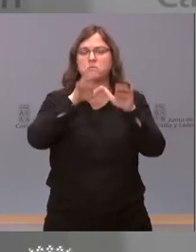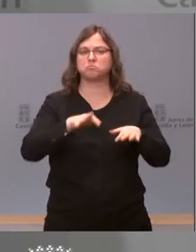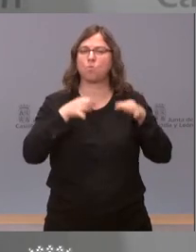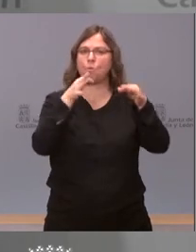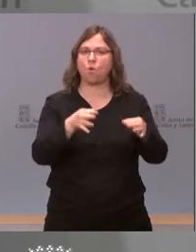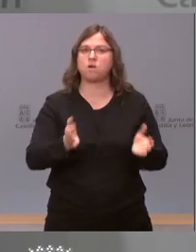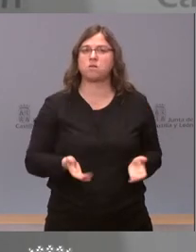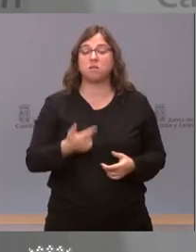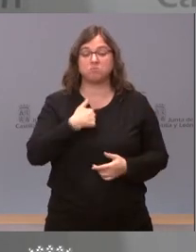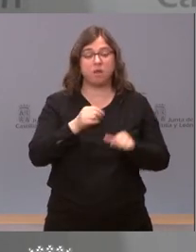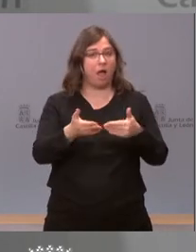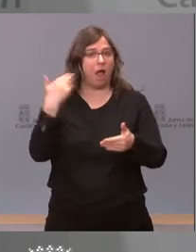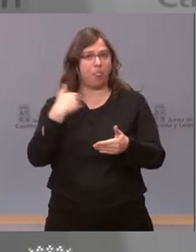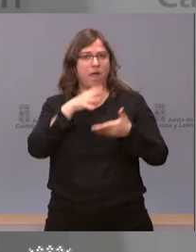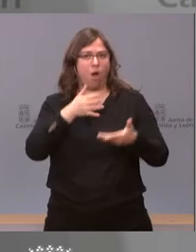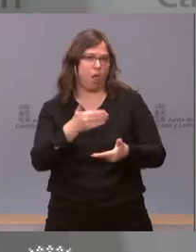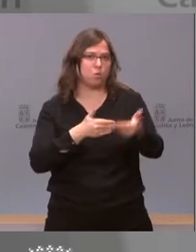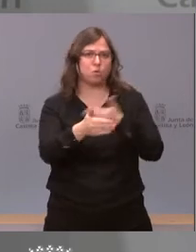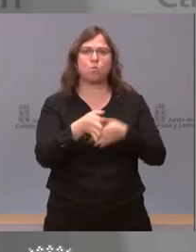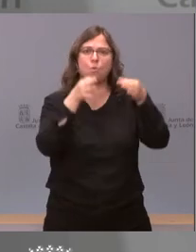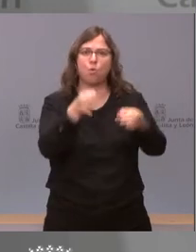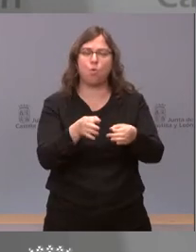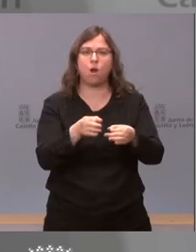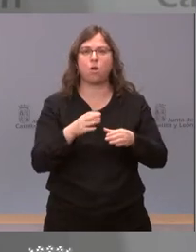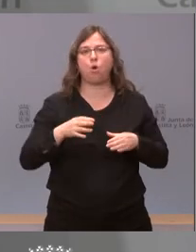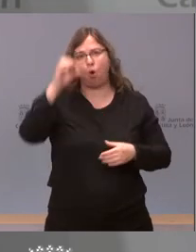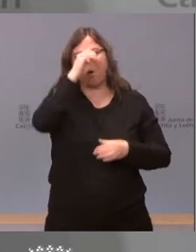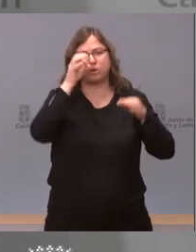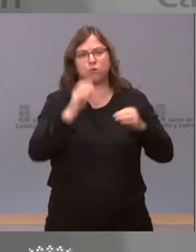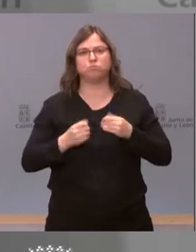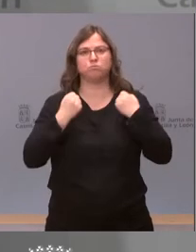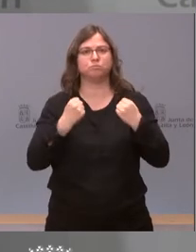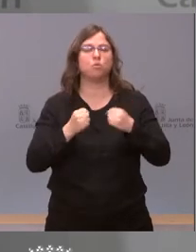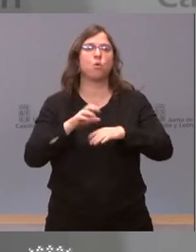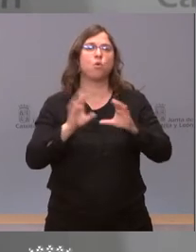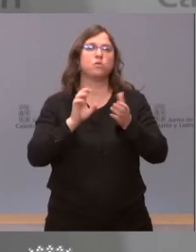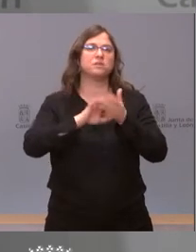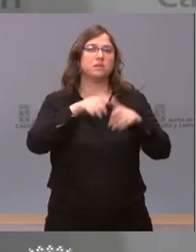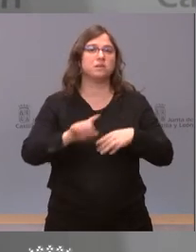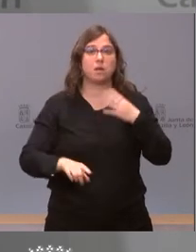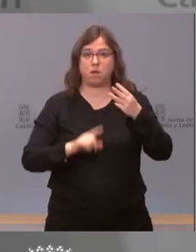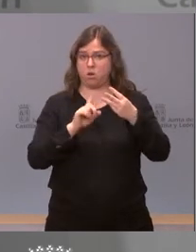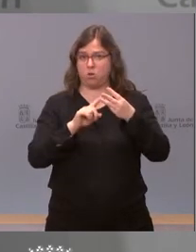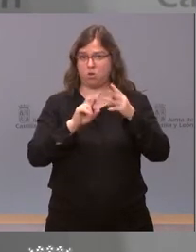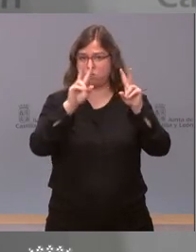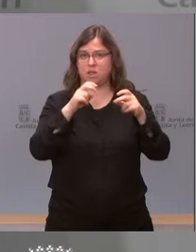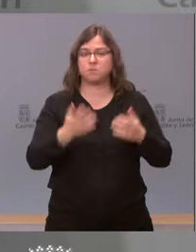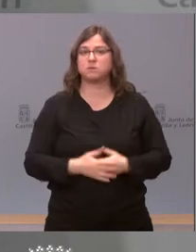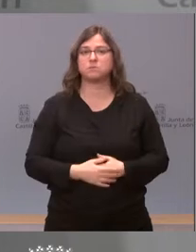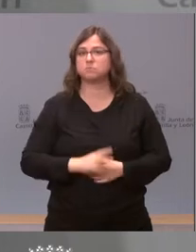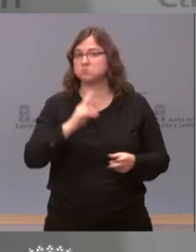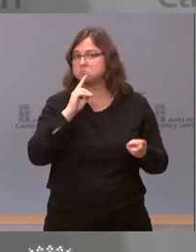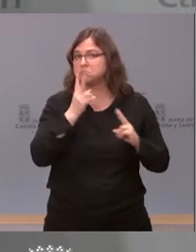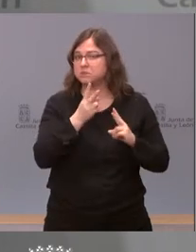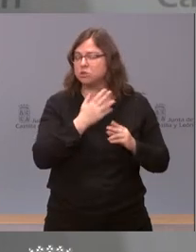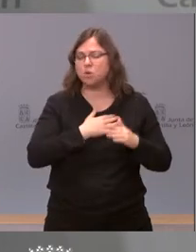esa va a ser la postura de la Junta. Sobre el otro asunto me limito a manifestar mi